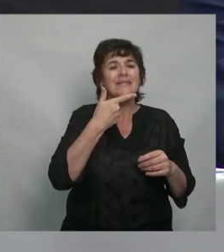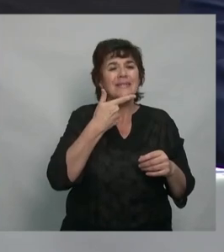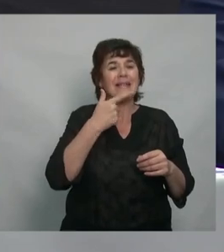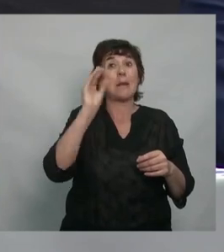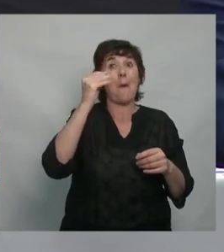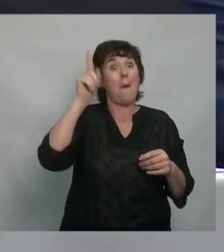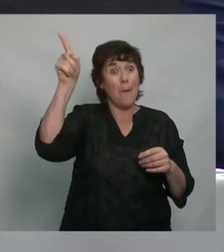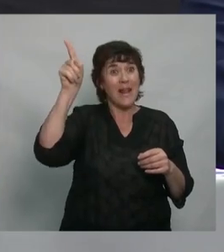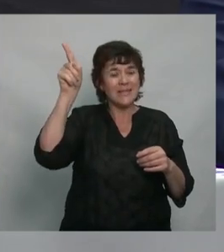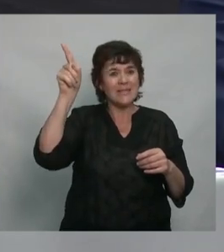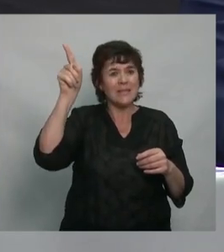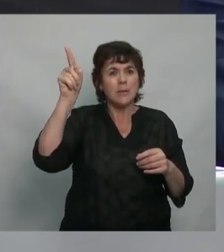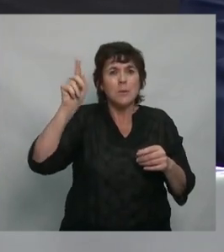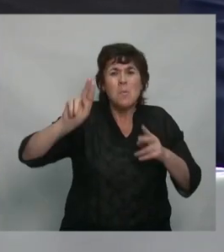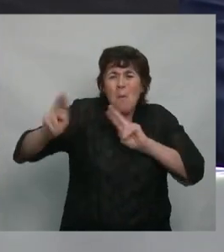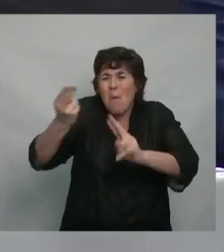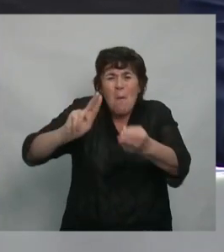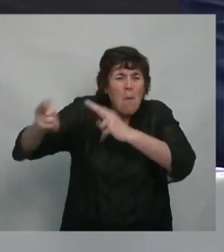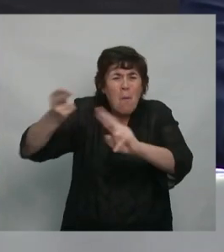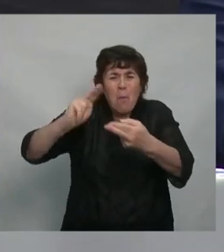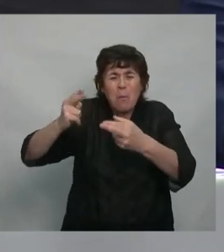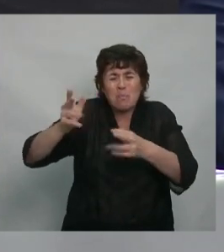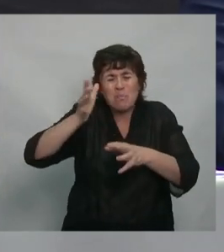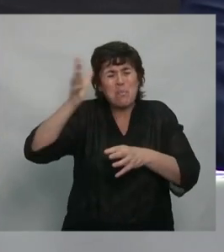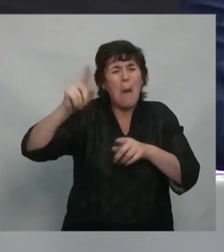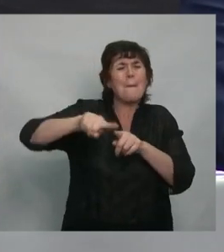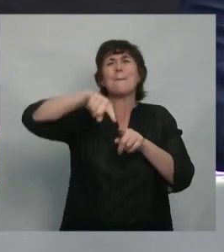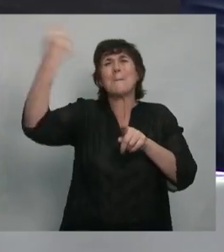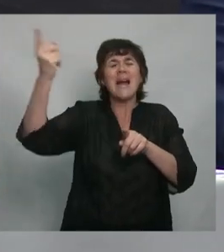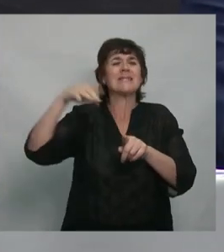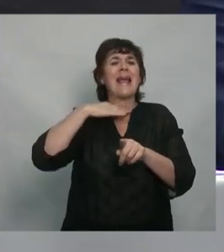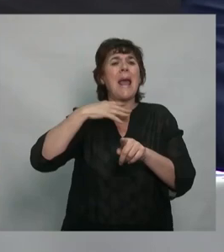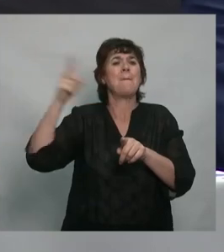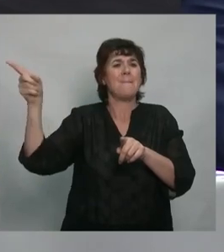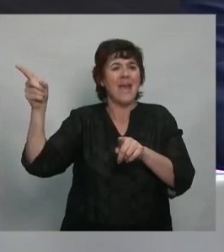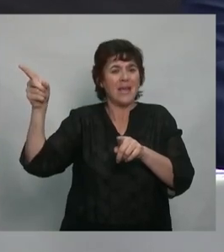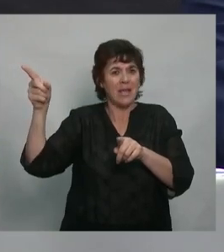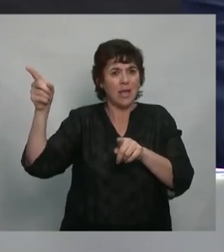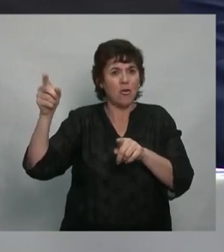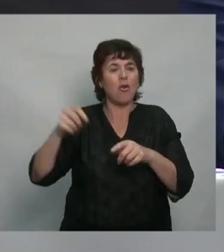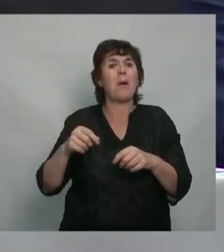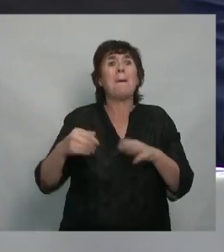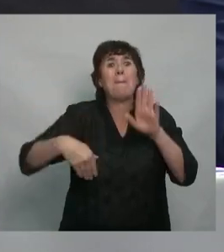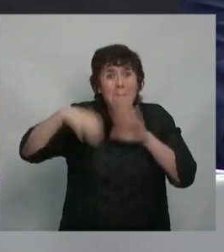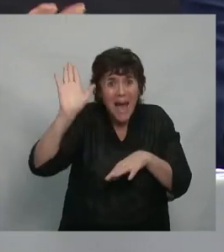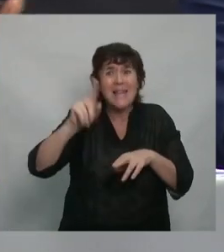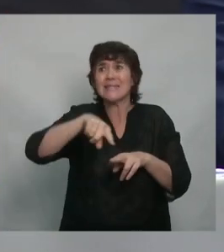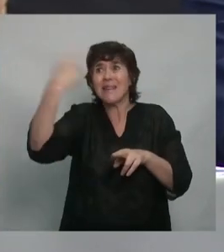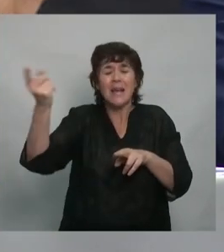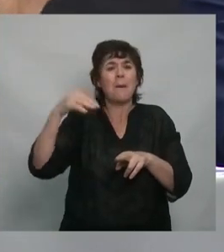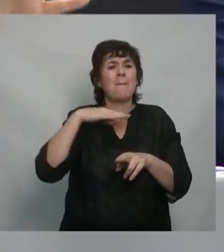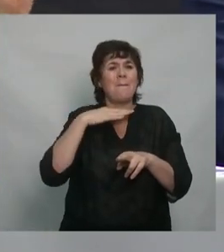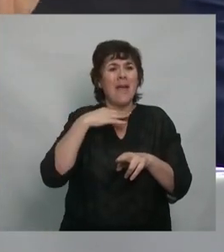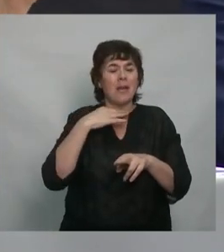hubo más muertos que en México por temas de inseguridad, más muertos que en México.